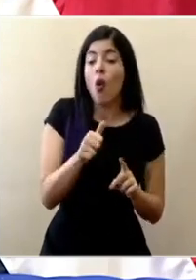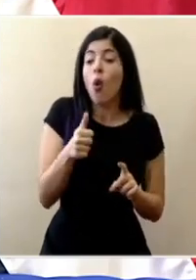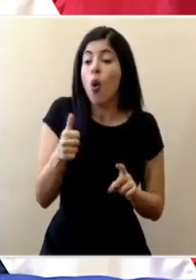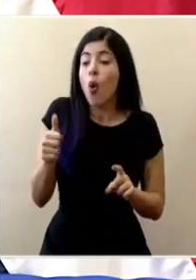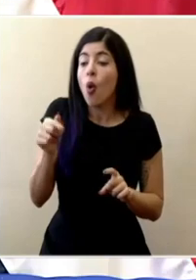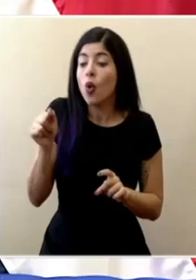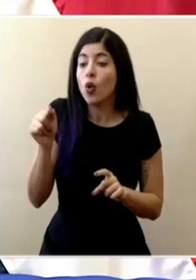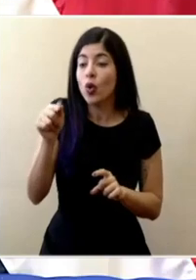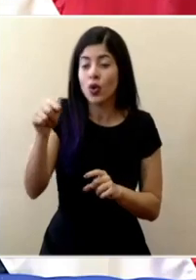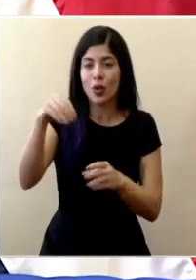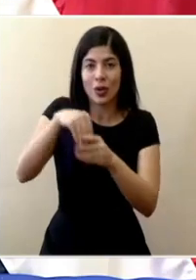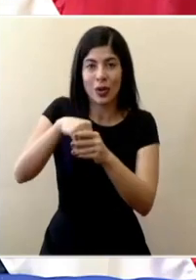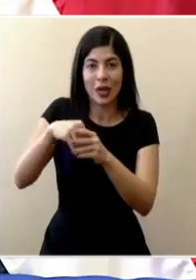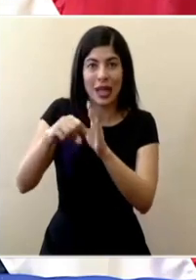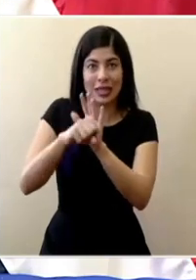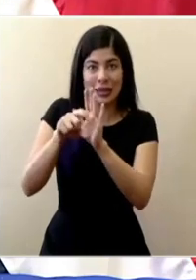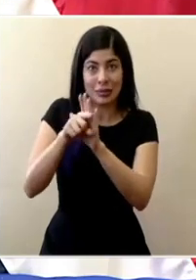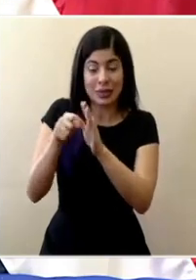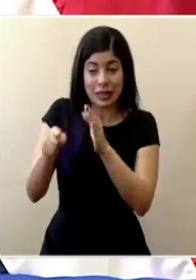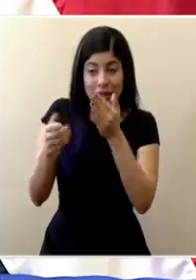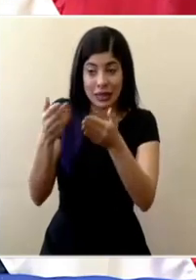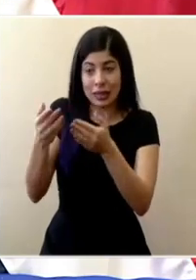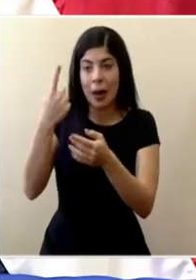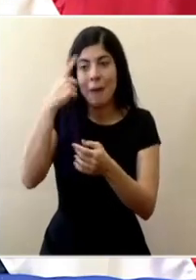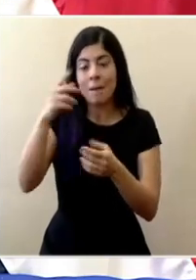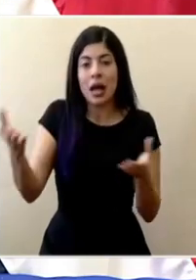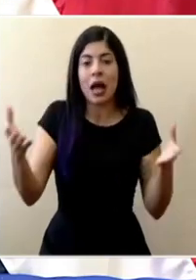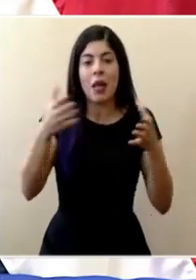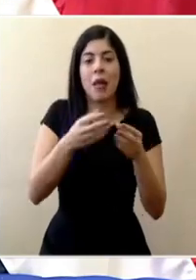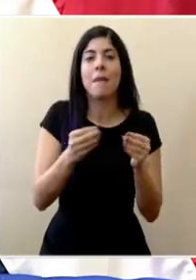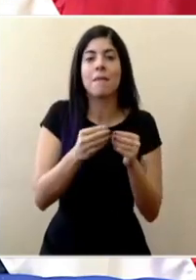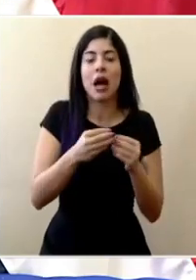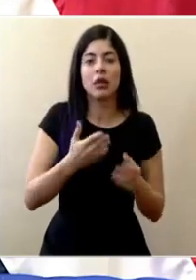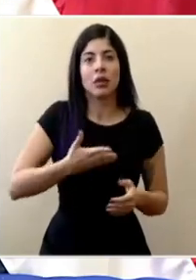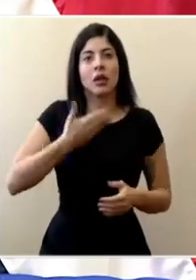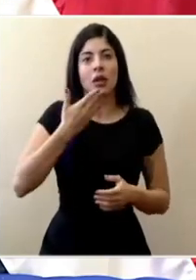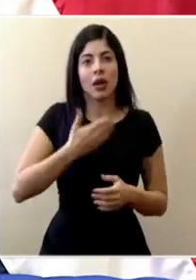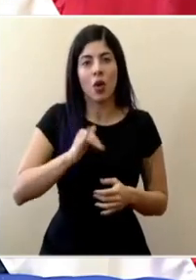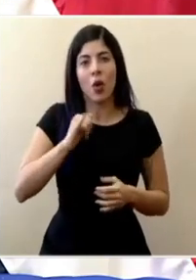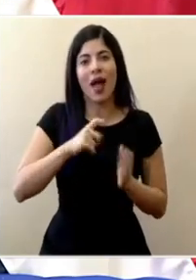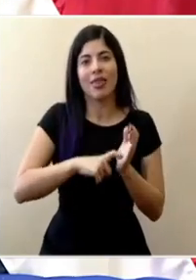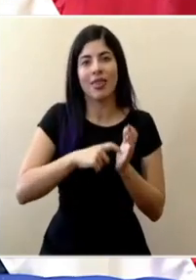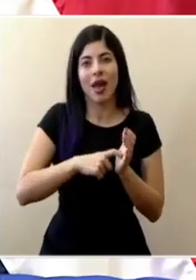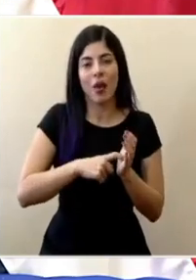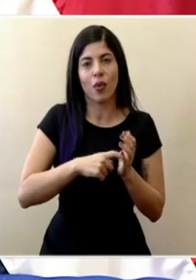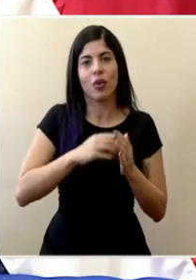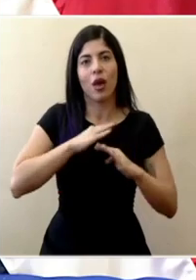corriente legislativa para poder dar más oxígeno a lo que es el servicio de la deuda y la deuda misma